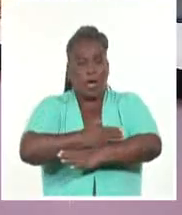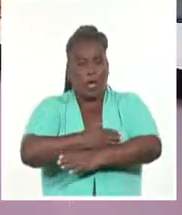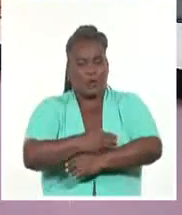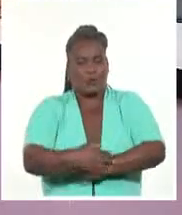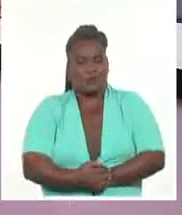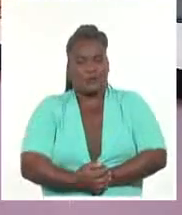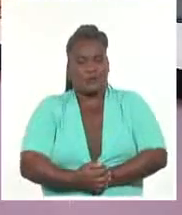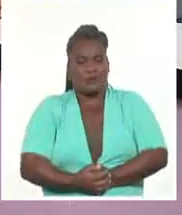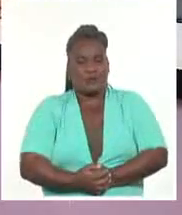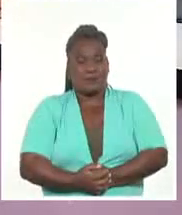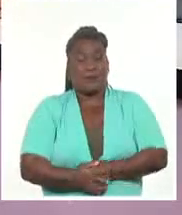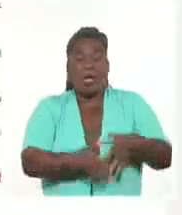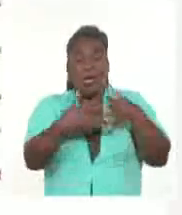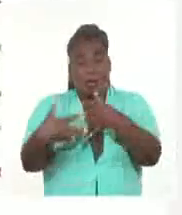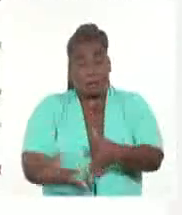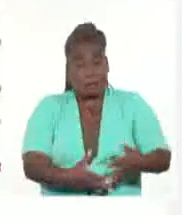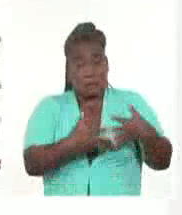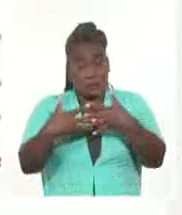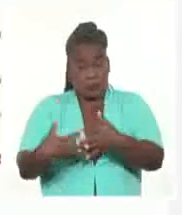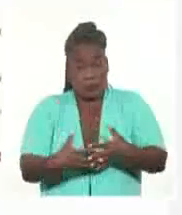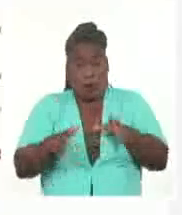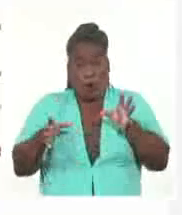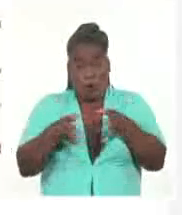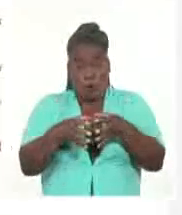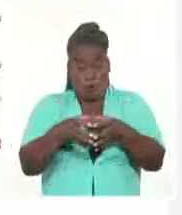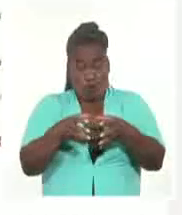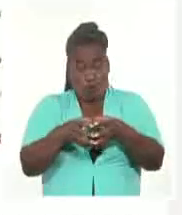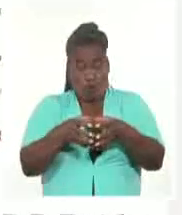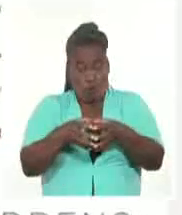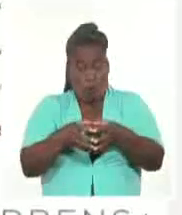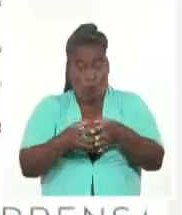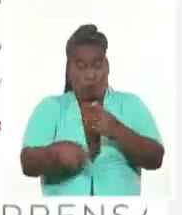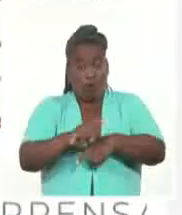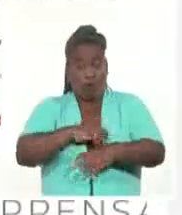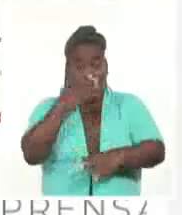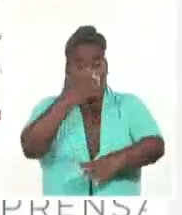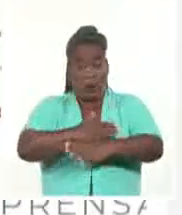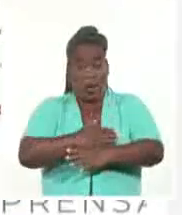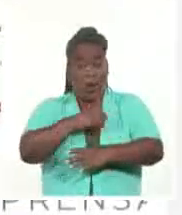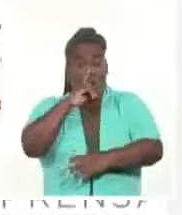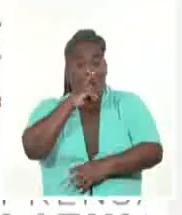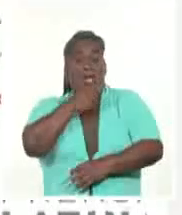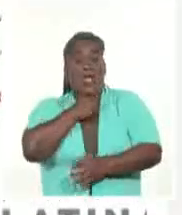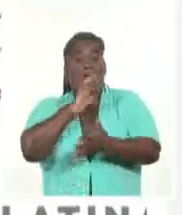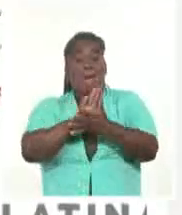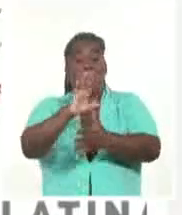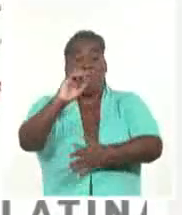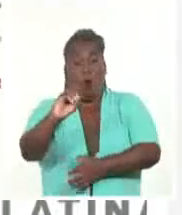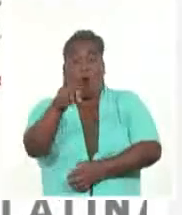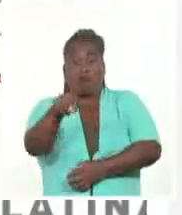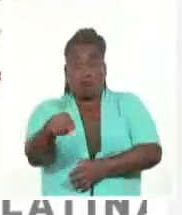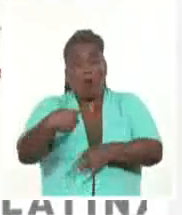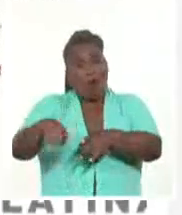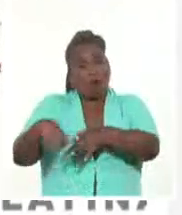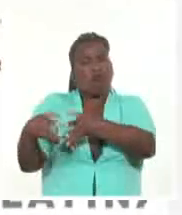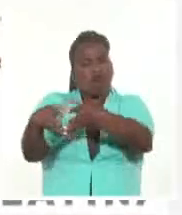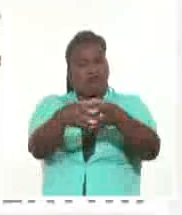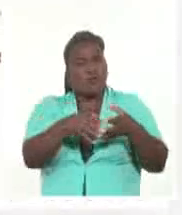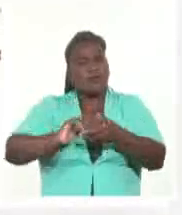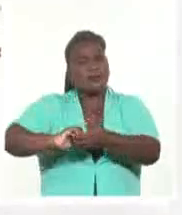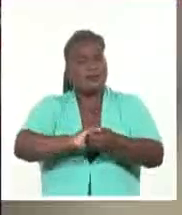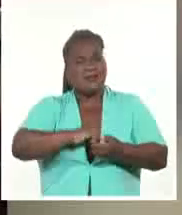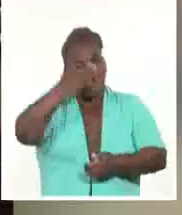las Antillas. En Estados Unidos, el movimiento global antibloqueo NEMO por sus siglas y otros grupos de solidaridad con Cuba